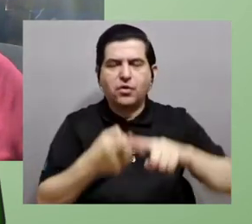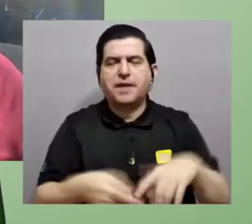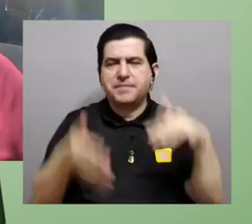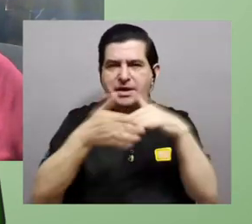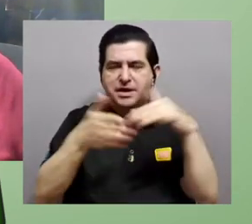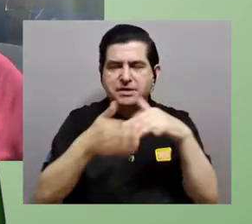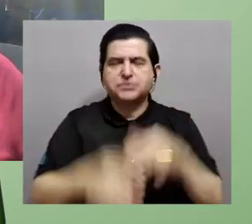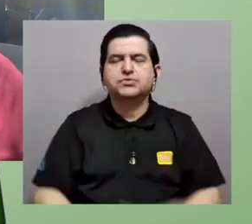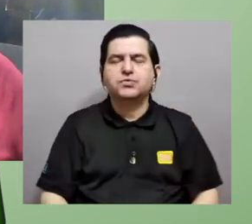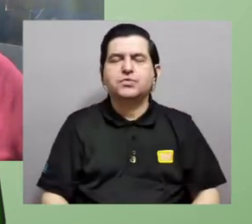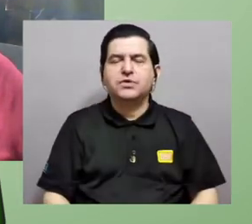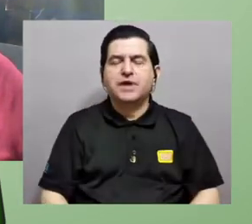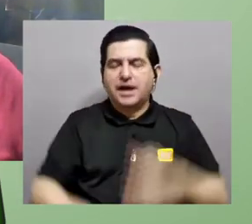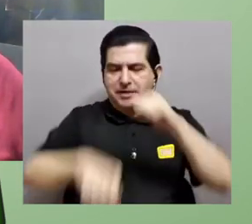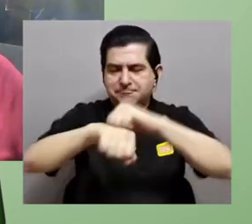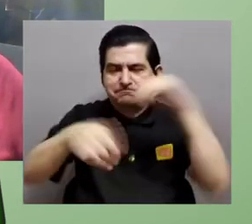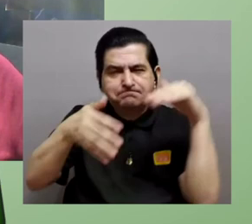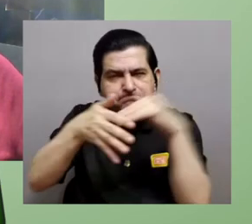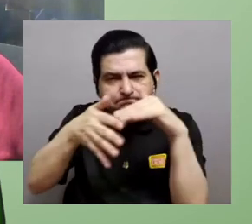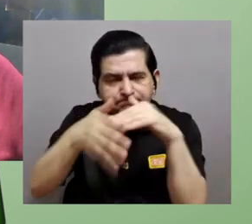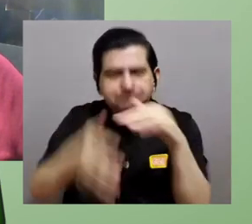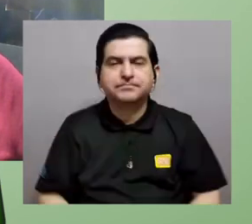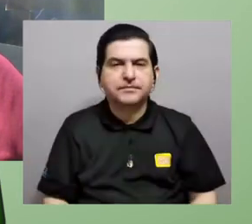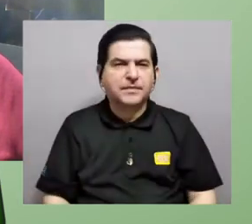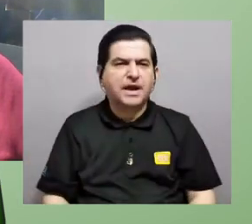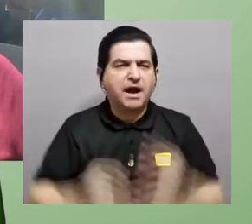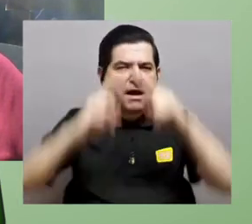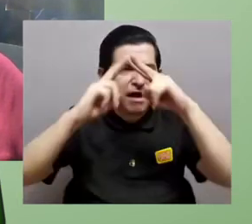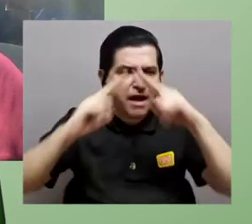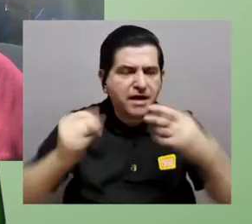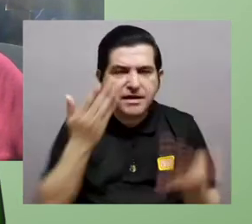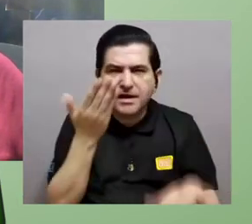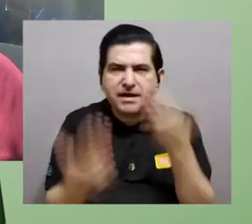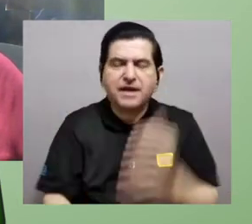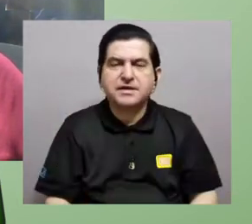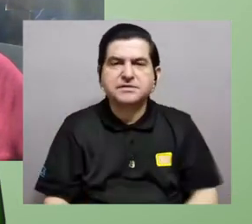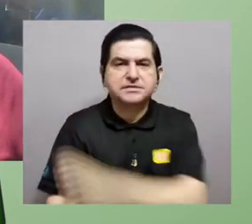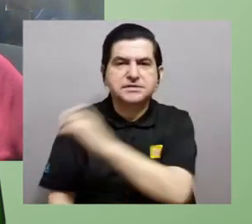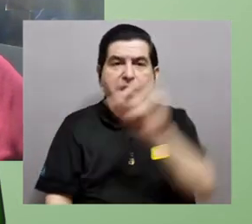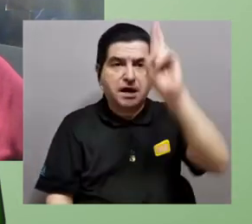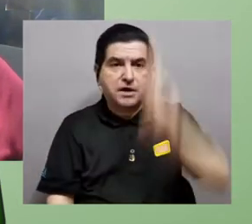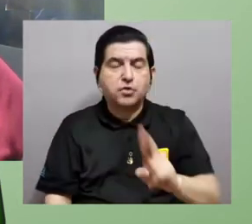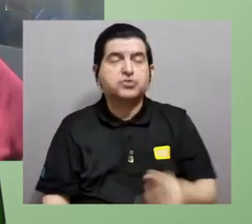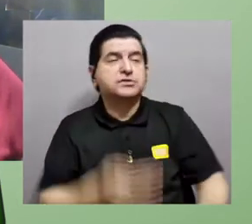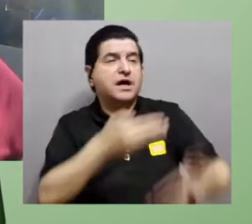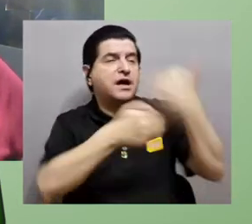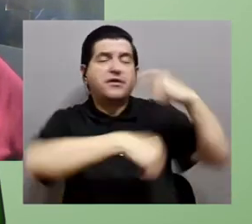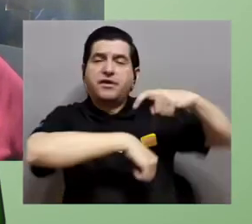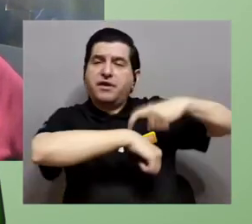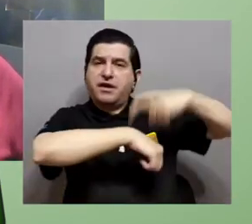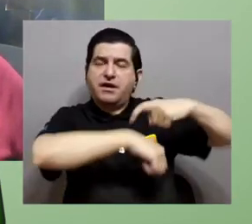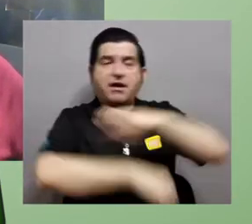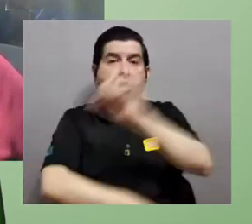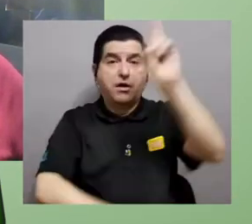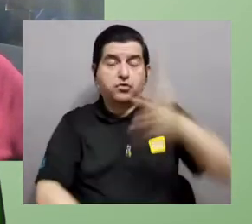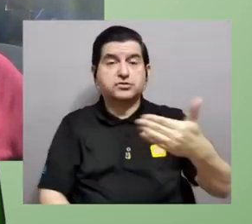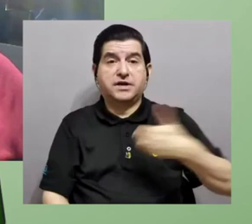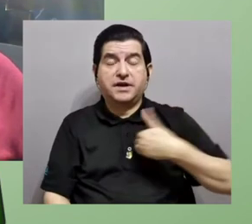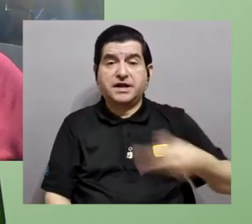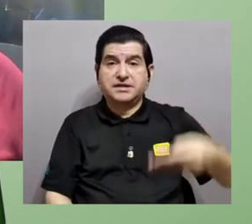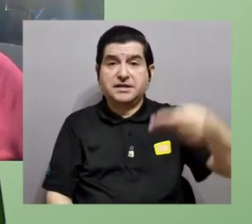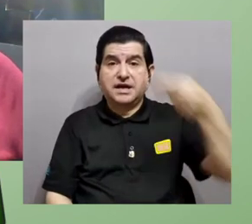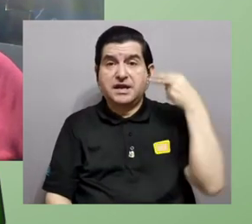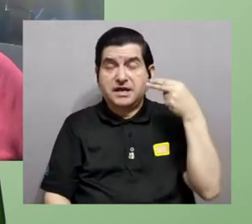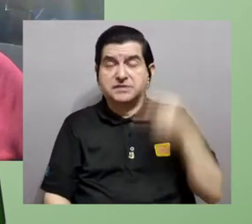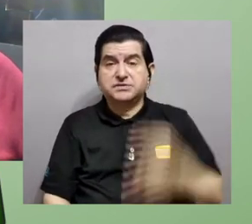amiga de geología cómo se visualiza digamos Costa Rica hacia el pasado. Costa